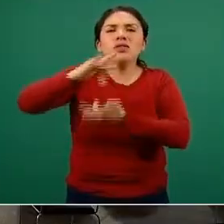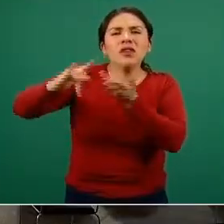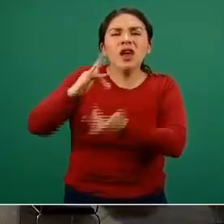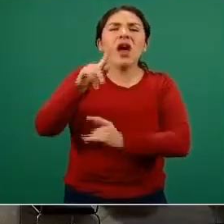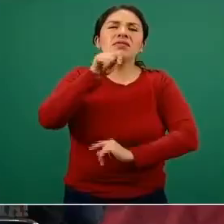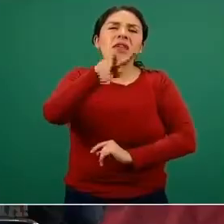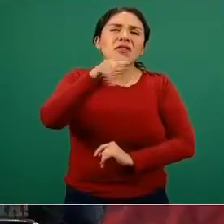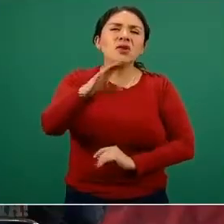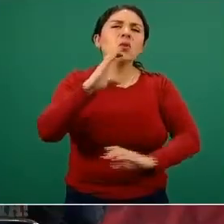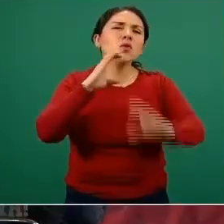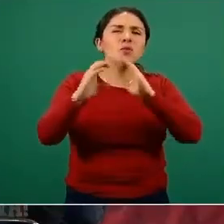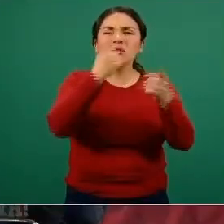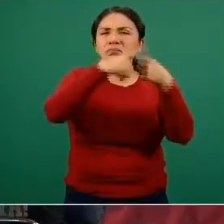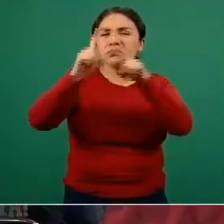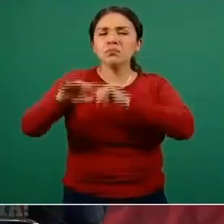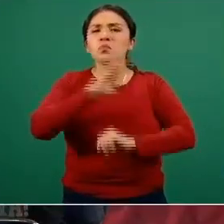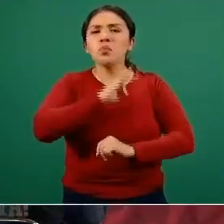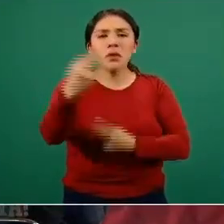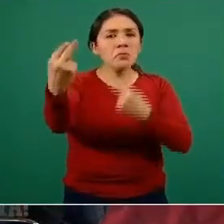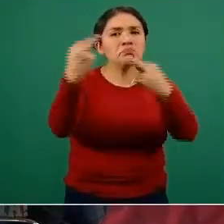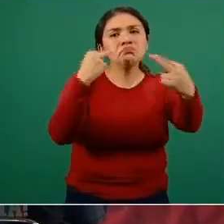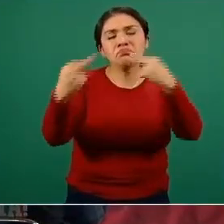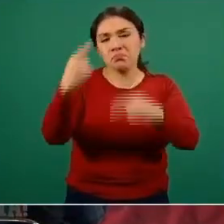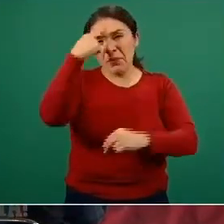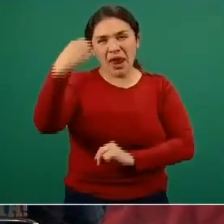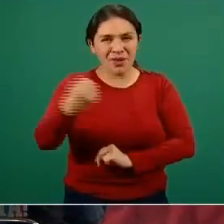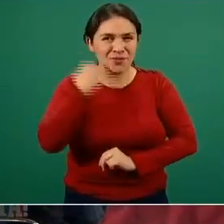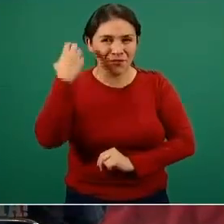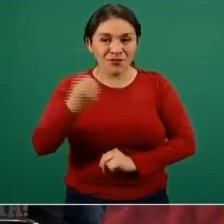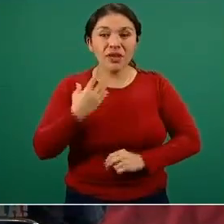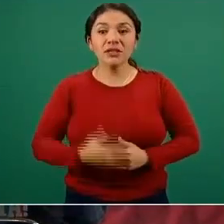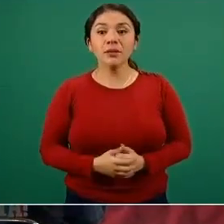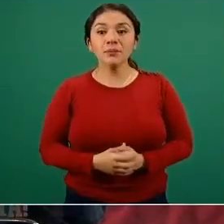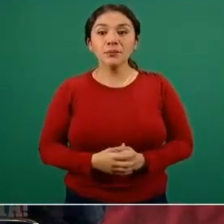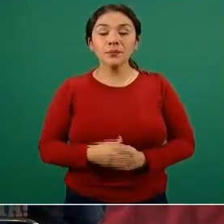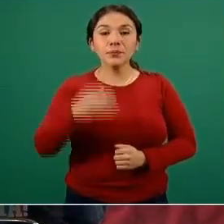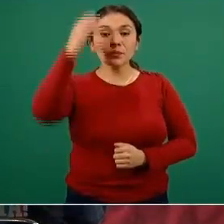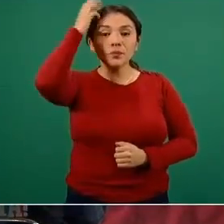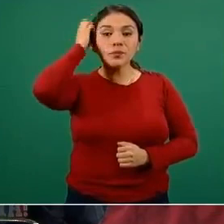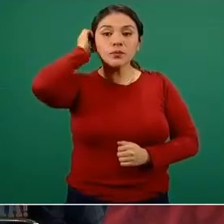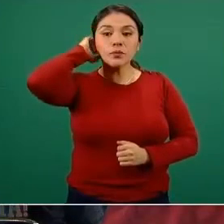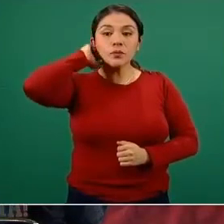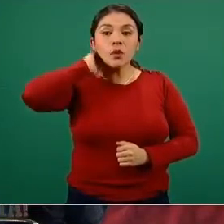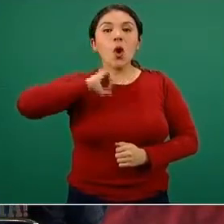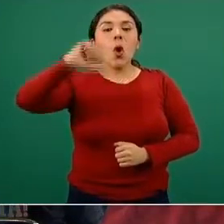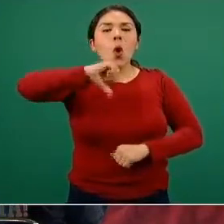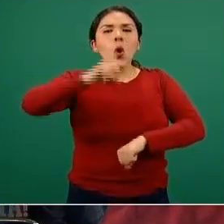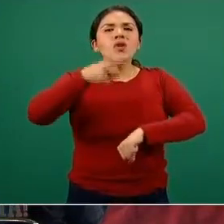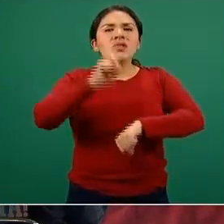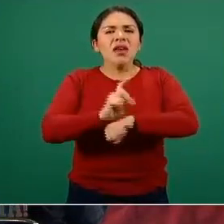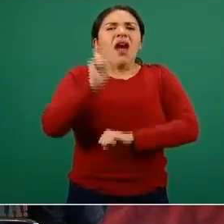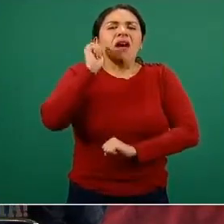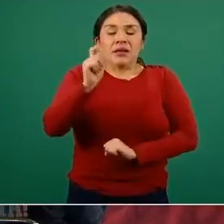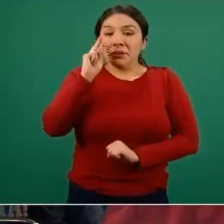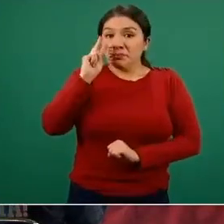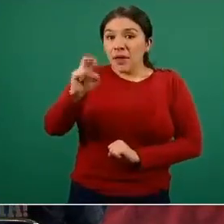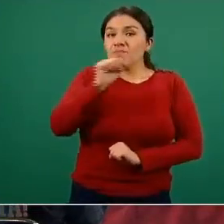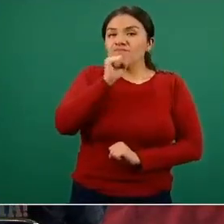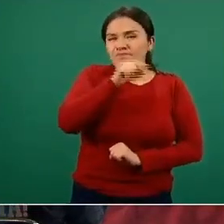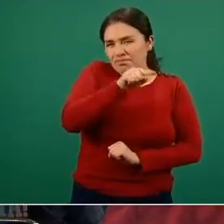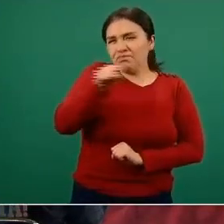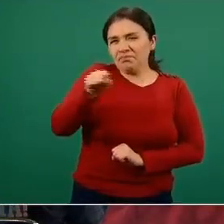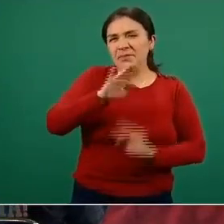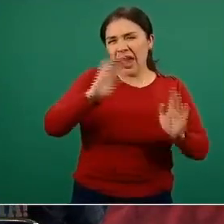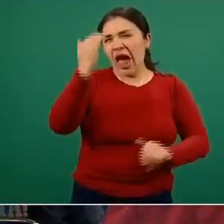canales y medios de comunicación siguen esta conferencia. Vamos a actualizar la estadística para el día de hoy. Este es un gráfico que ustedes